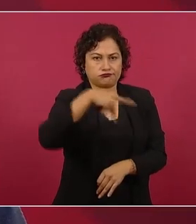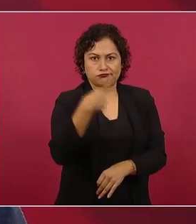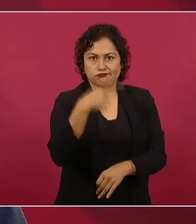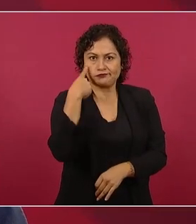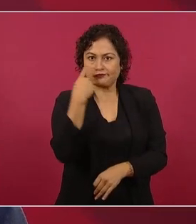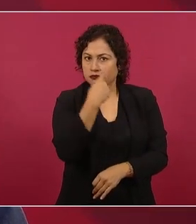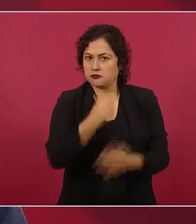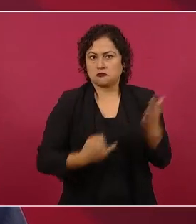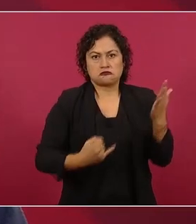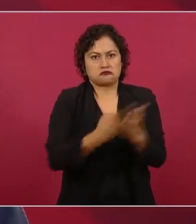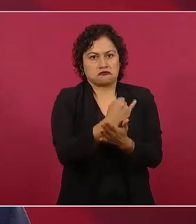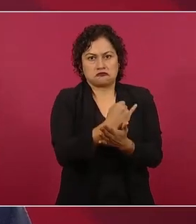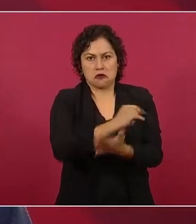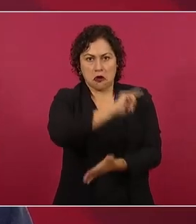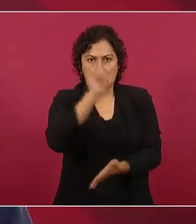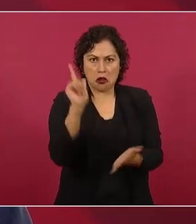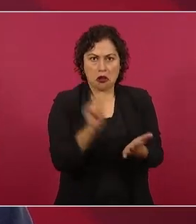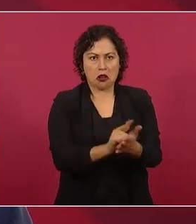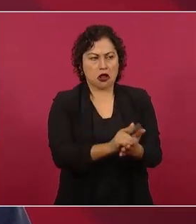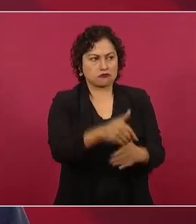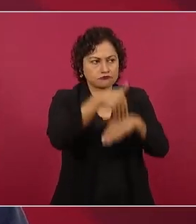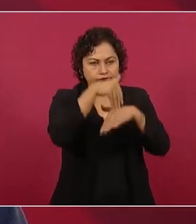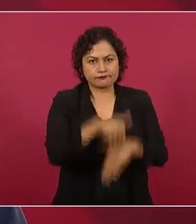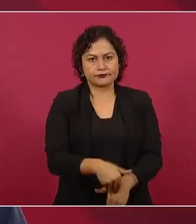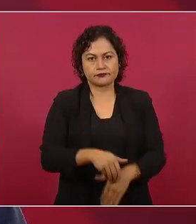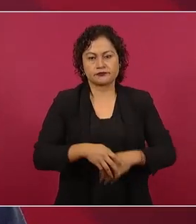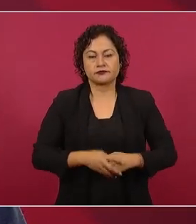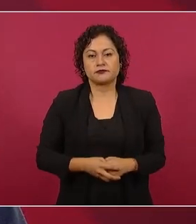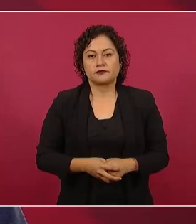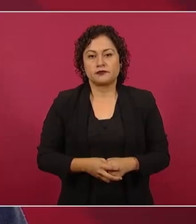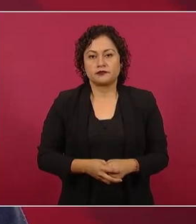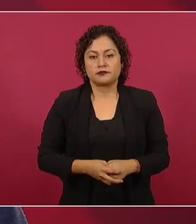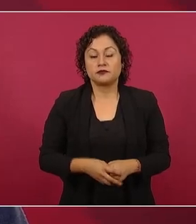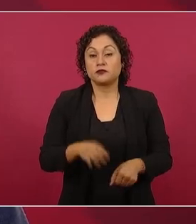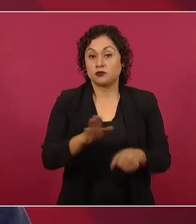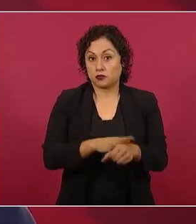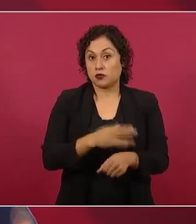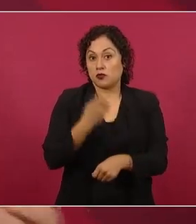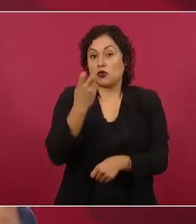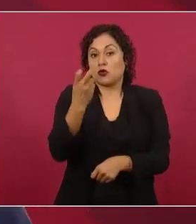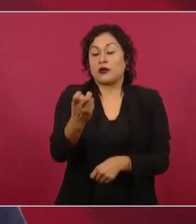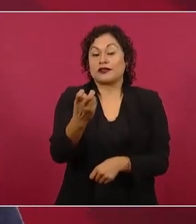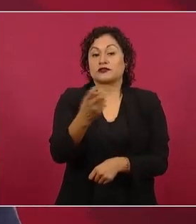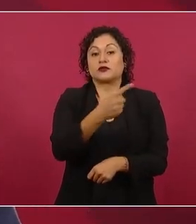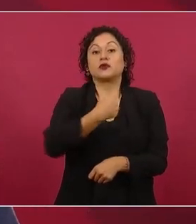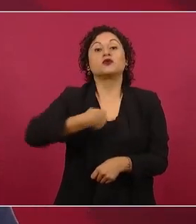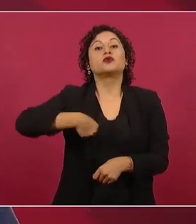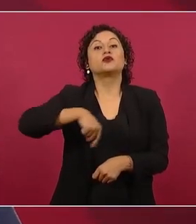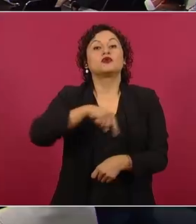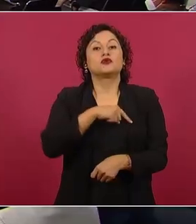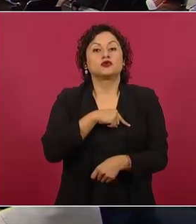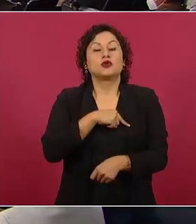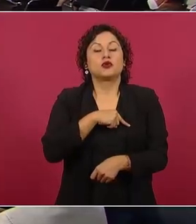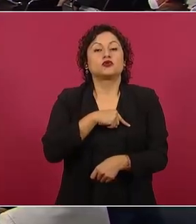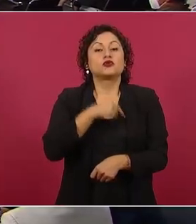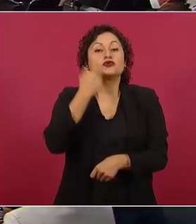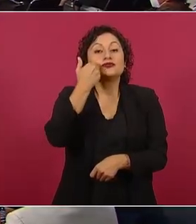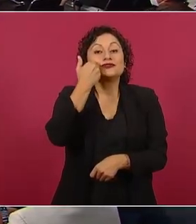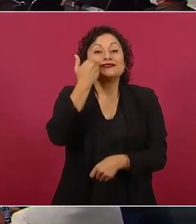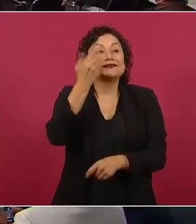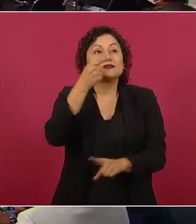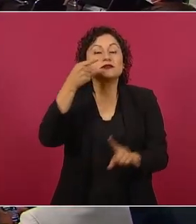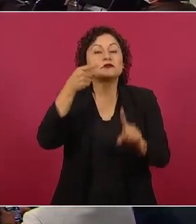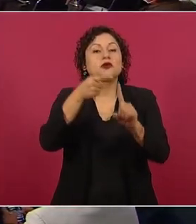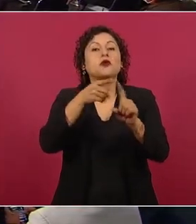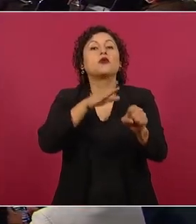Y queremos dejar establecido